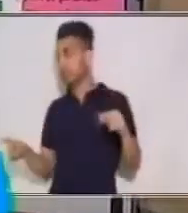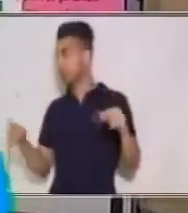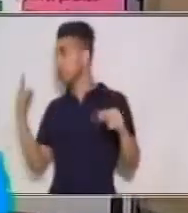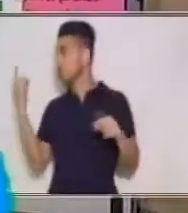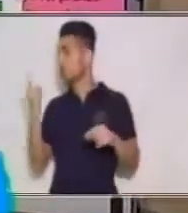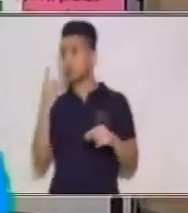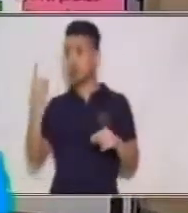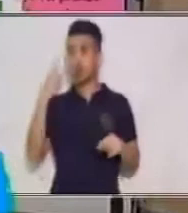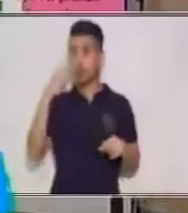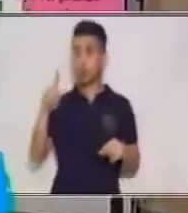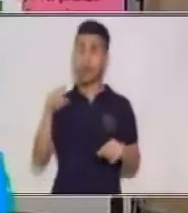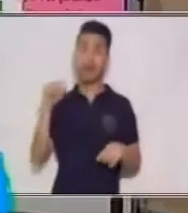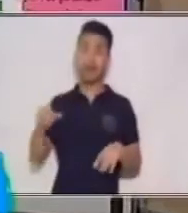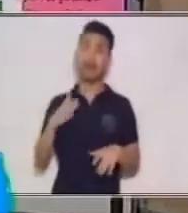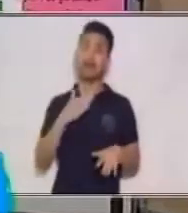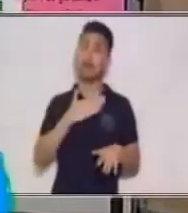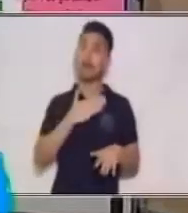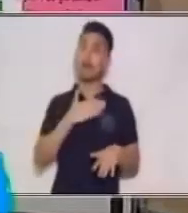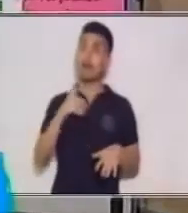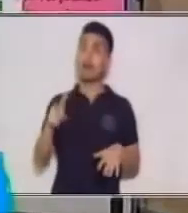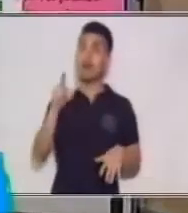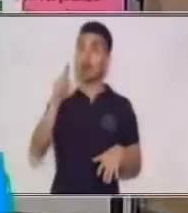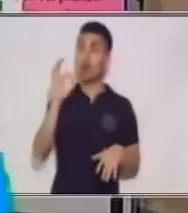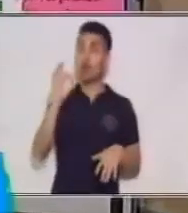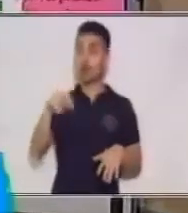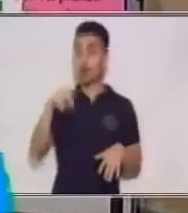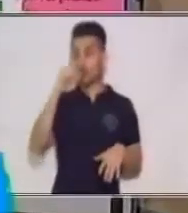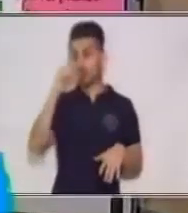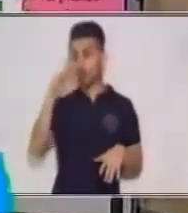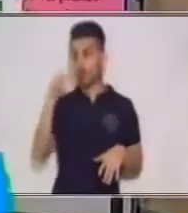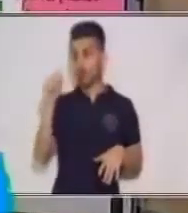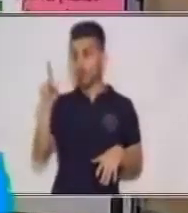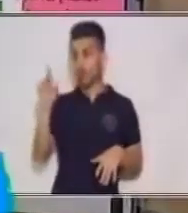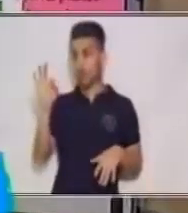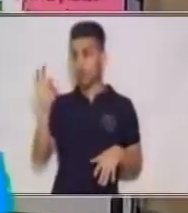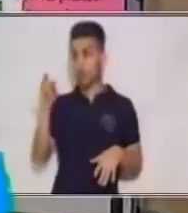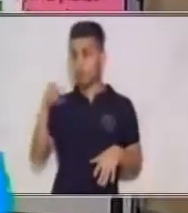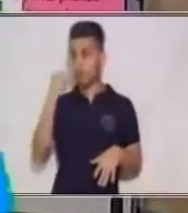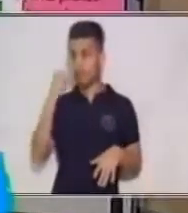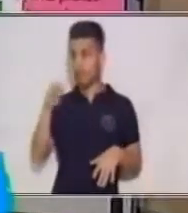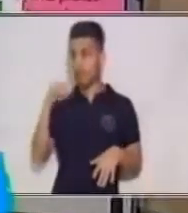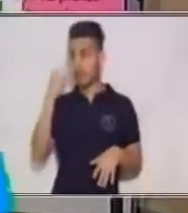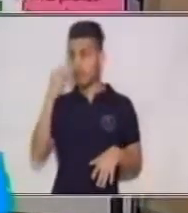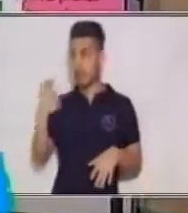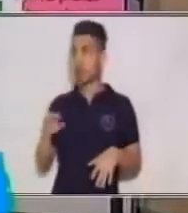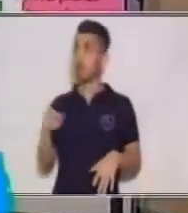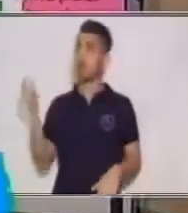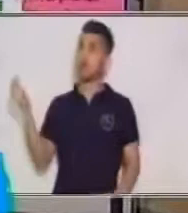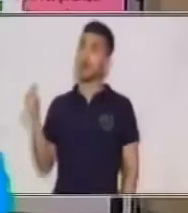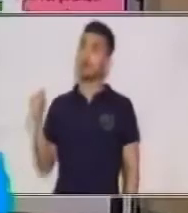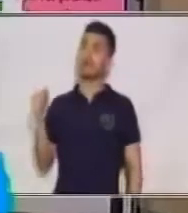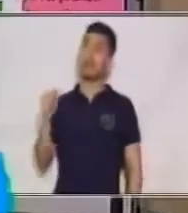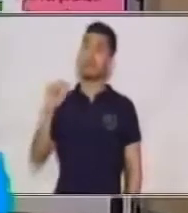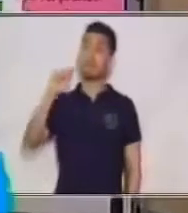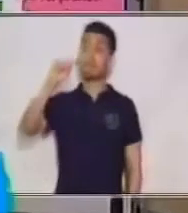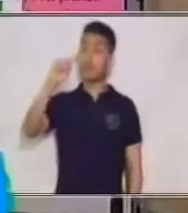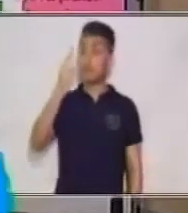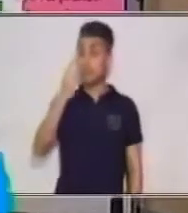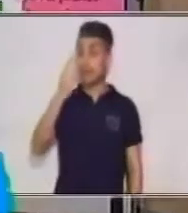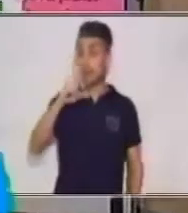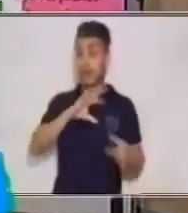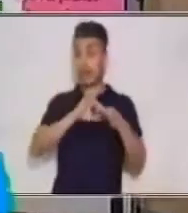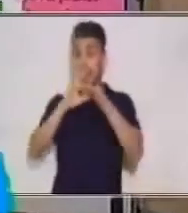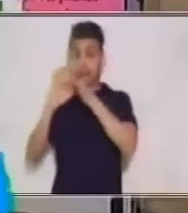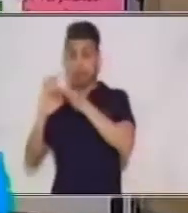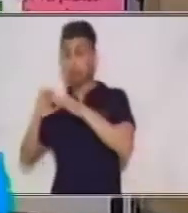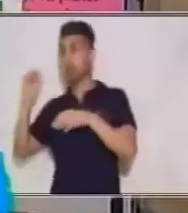correspondiente, ¿verdad? En el contradominio. Entonces, ¿cuál es si lo cumple? La primera relación,